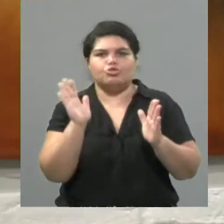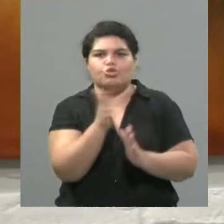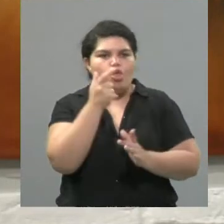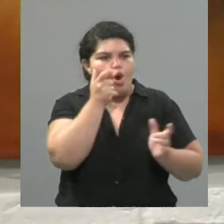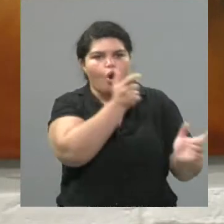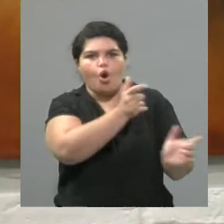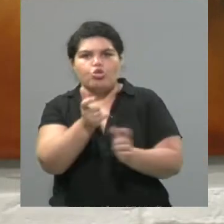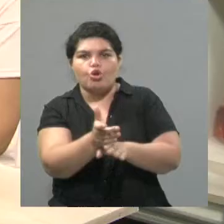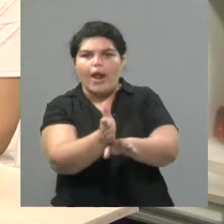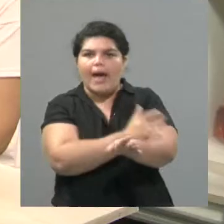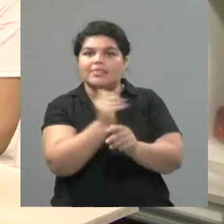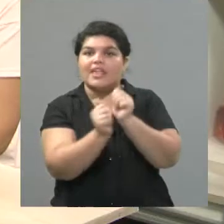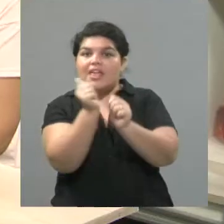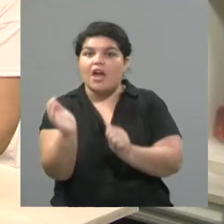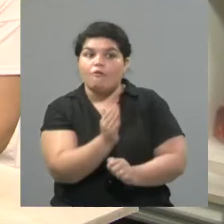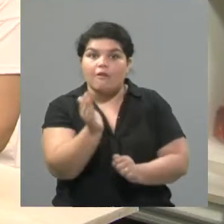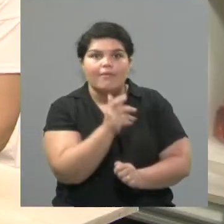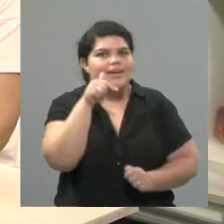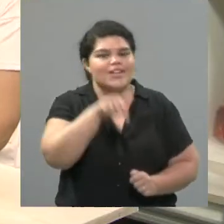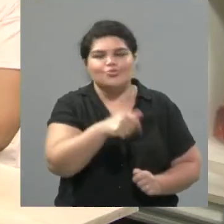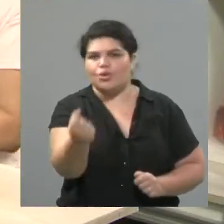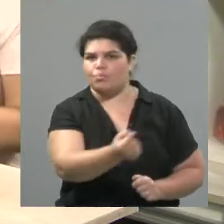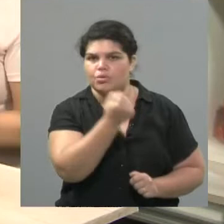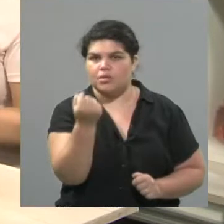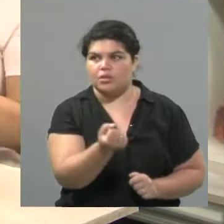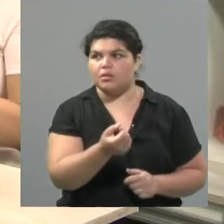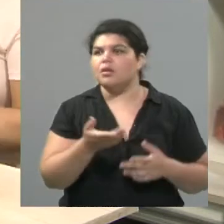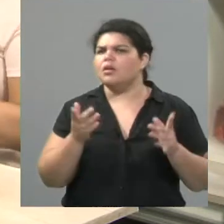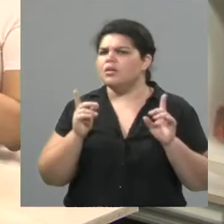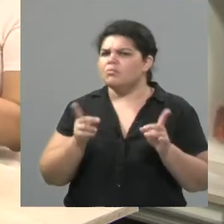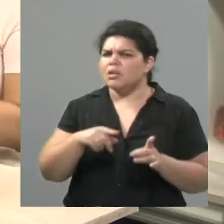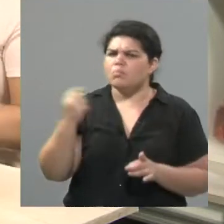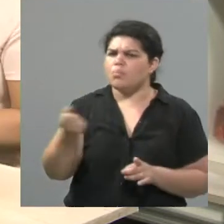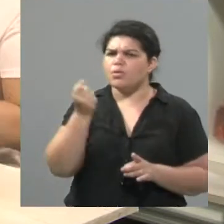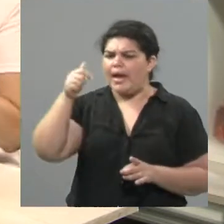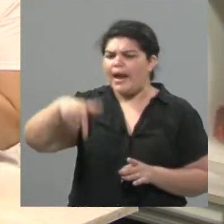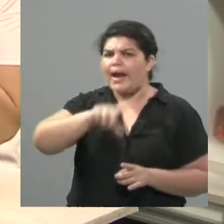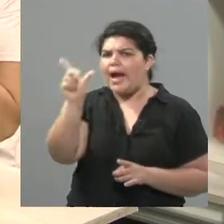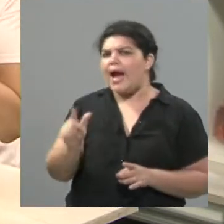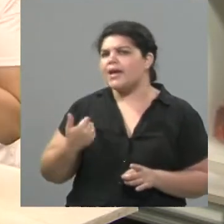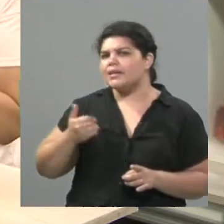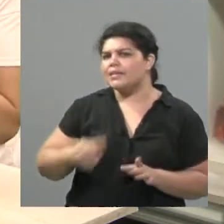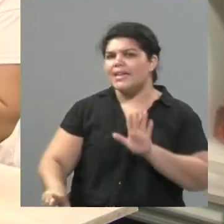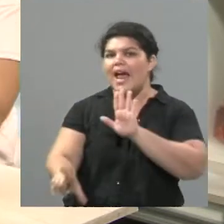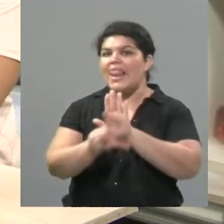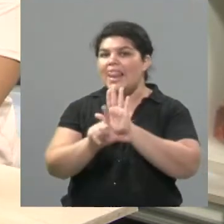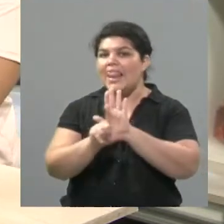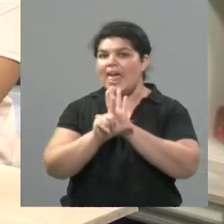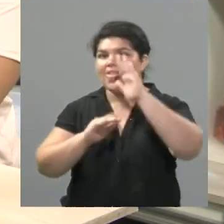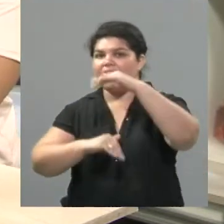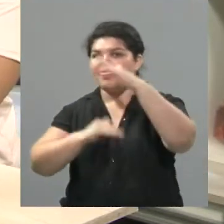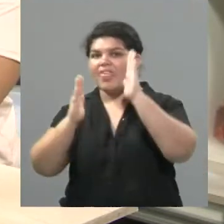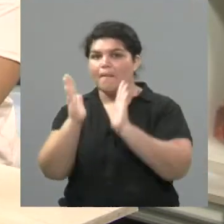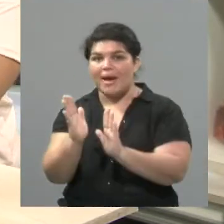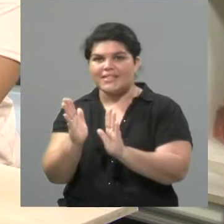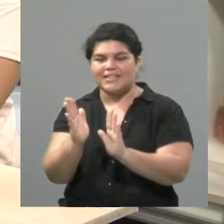muy interesante también. Muy interesante en estos tiempos donde se está hablando de una ley de envases en la Argentina, digo, está bueno por ahí entender eso, ¿no? Y además lo que